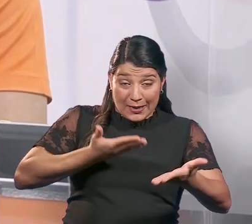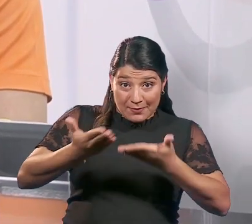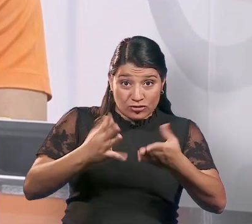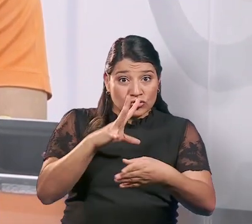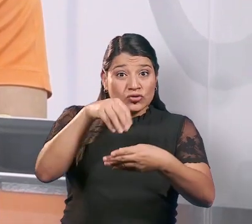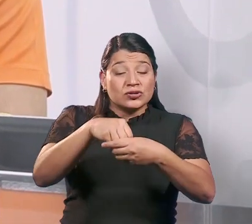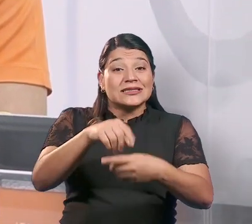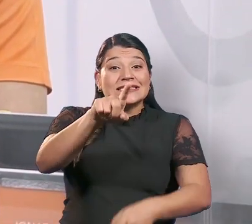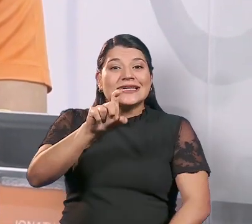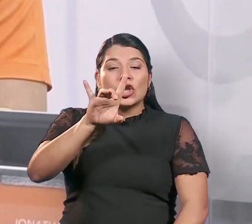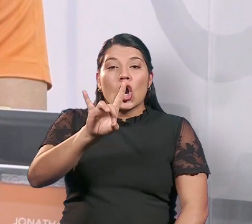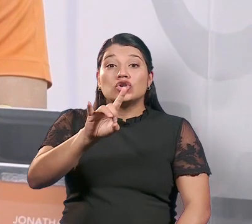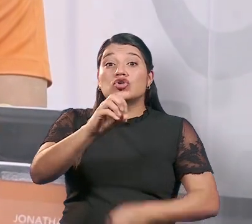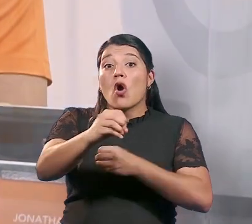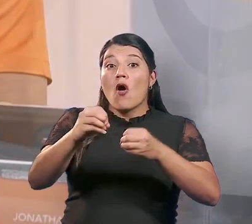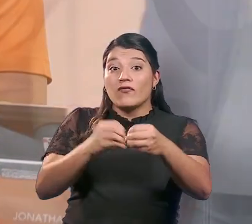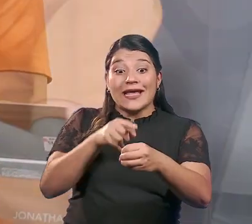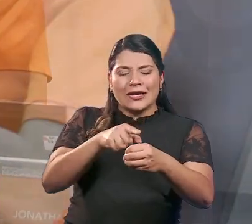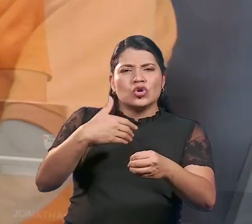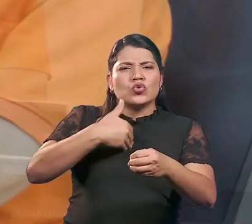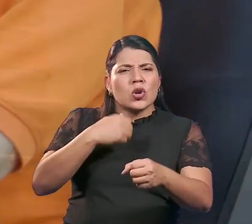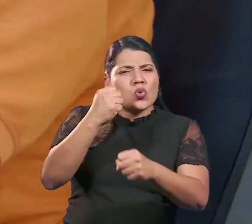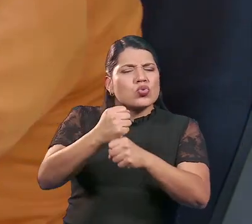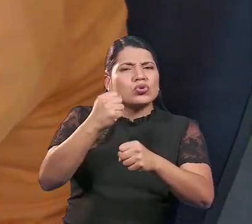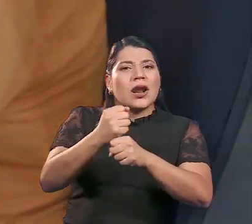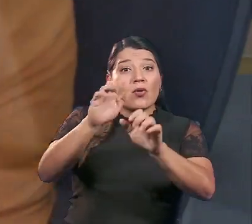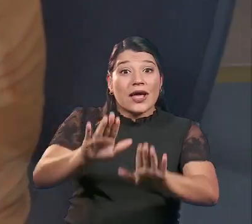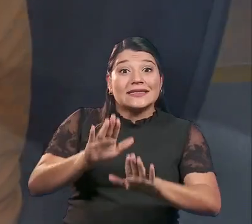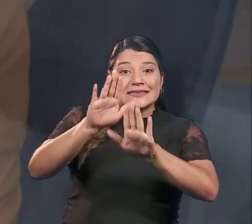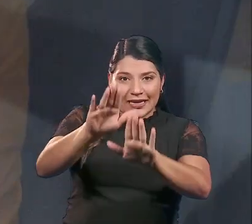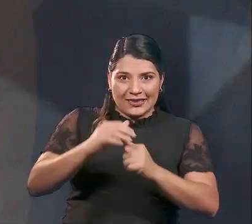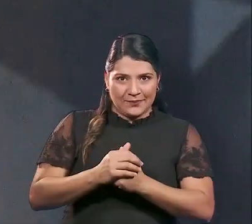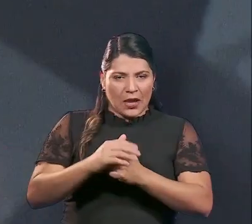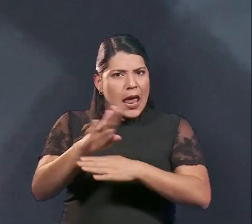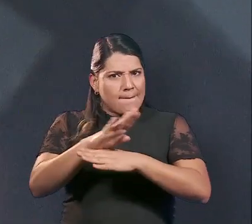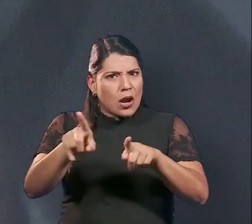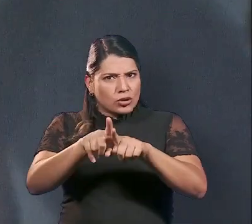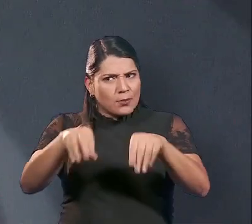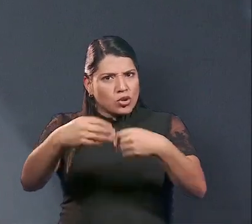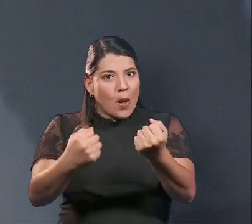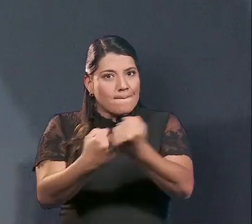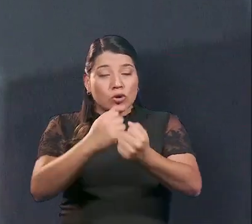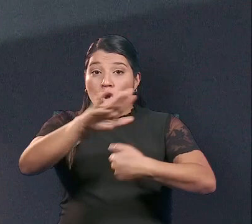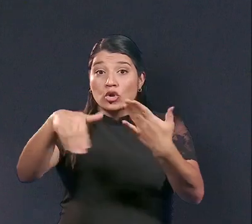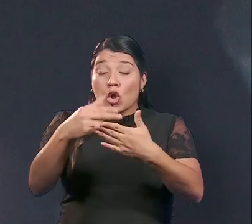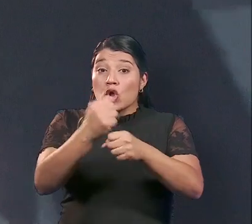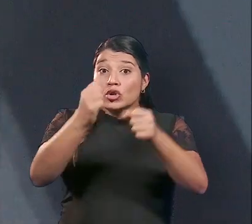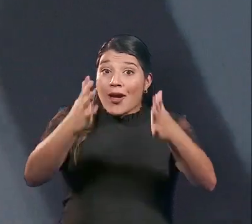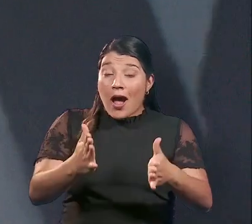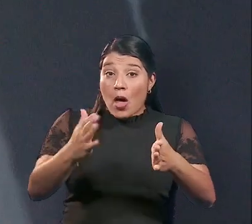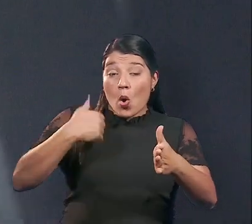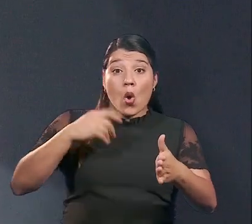incluidas nuestras 108 oficinas que tuvieron una labor extraordinaria. El Banco además apoyó a todos los trabajadores y